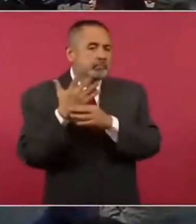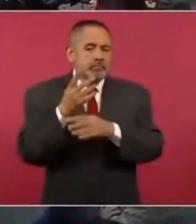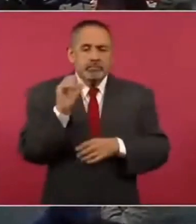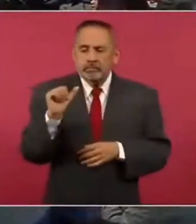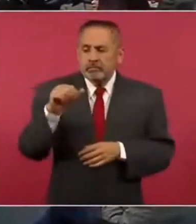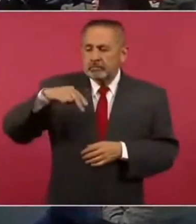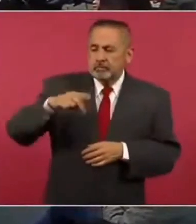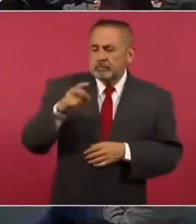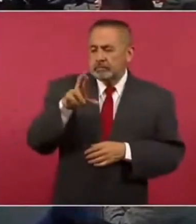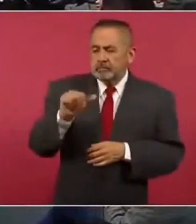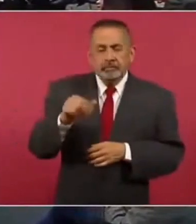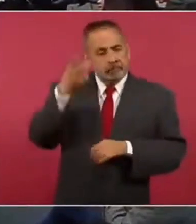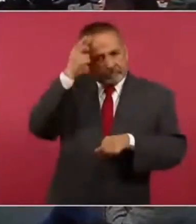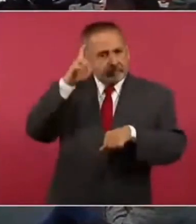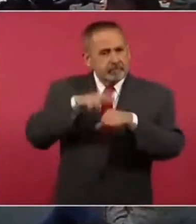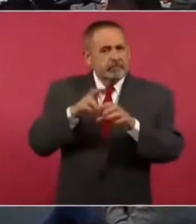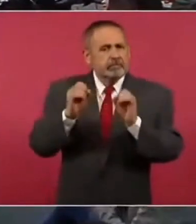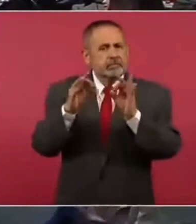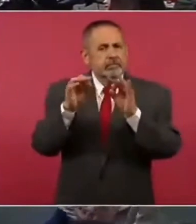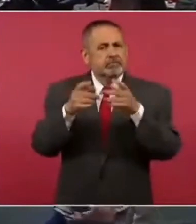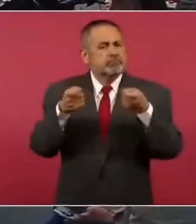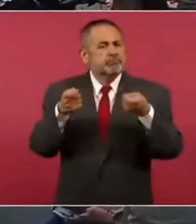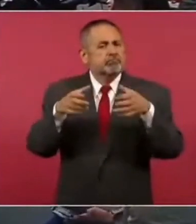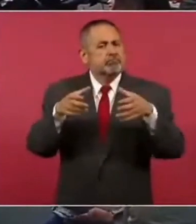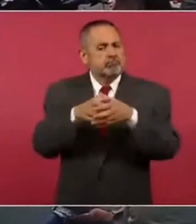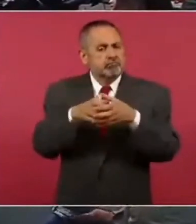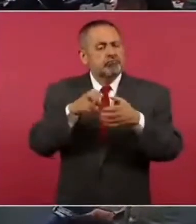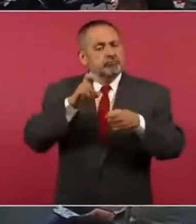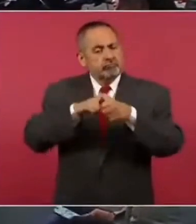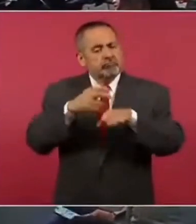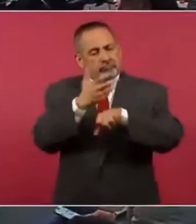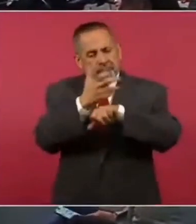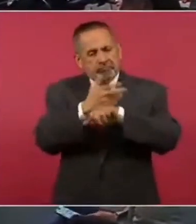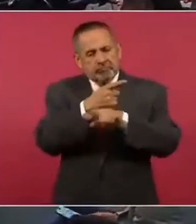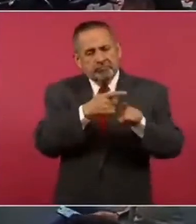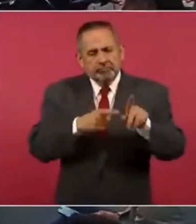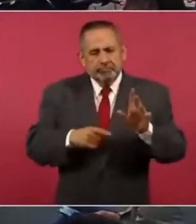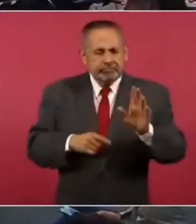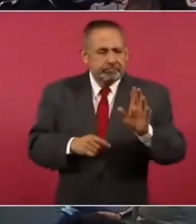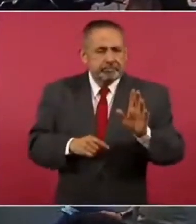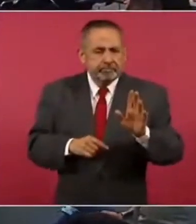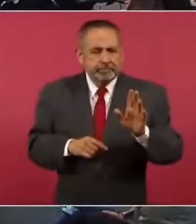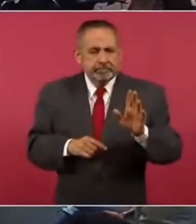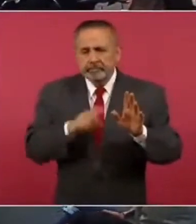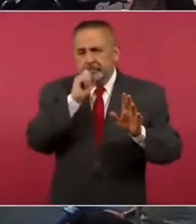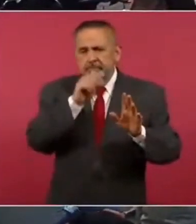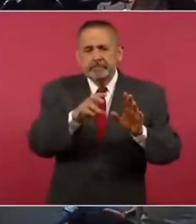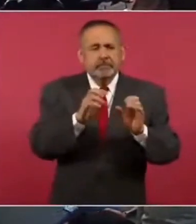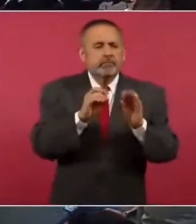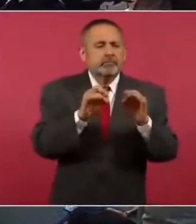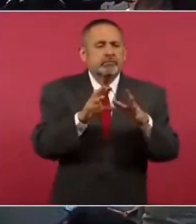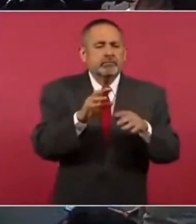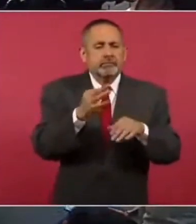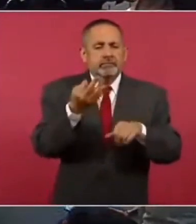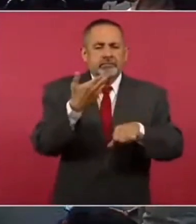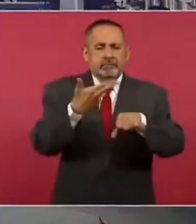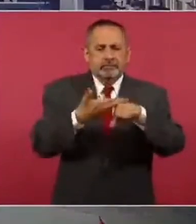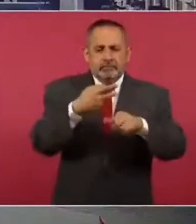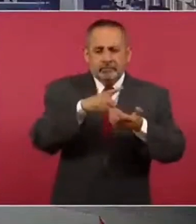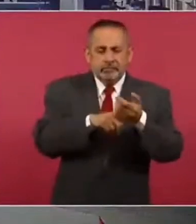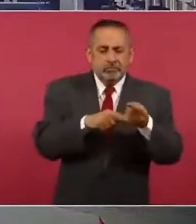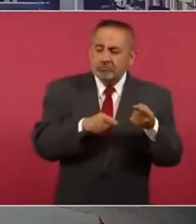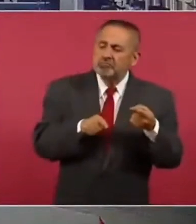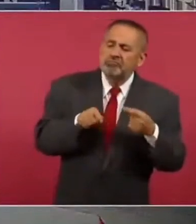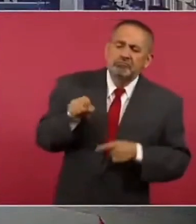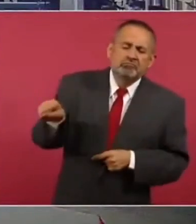Gaki, directora de la Oficina de Control de Bienes Extranjeros y también la Oficina del Tesoro, comenta